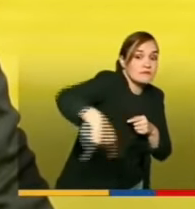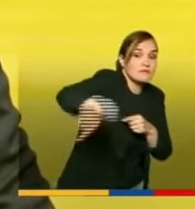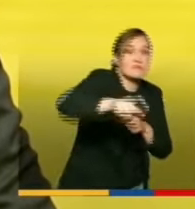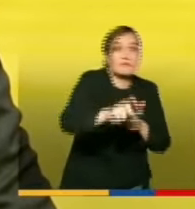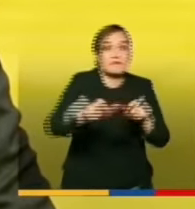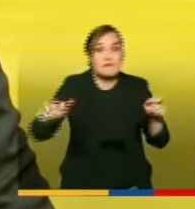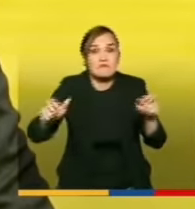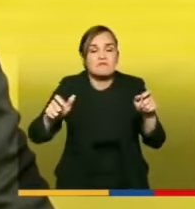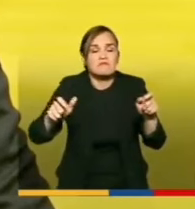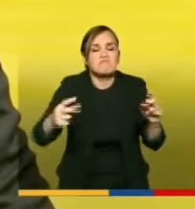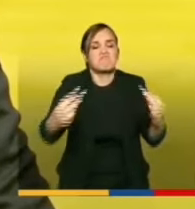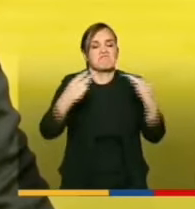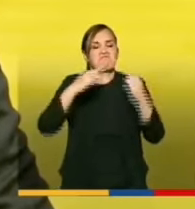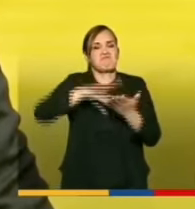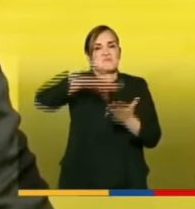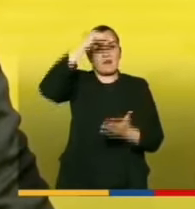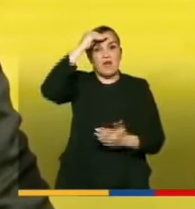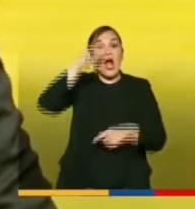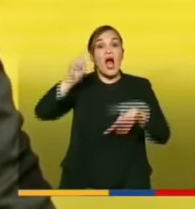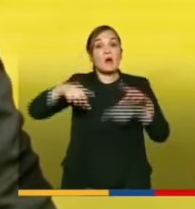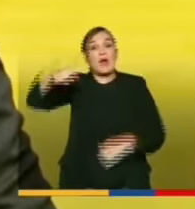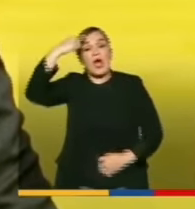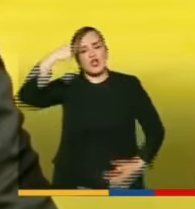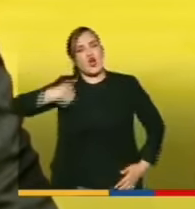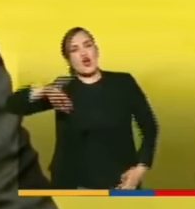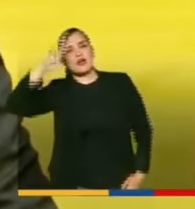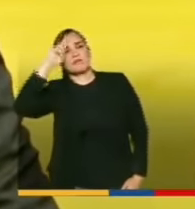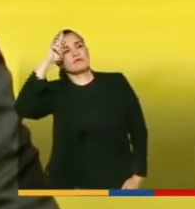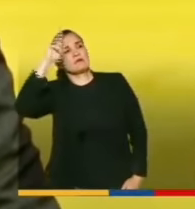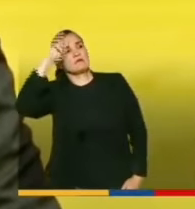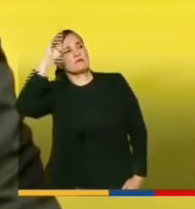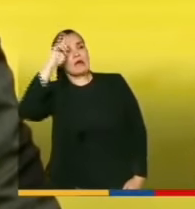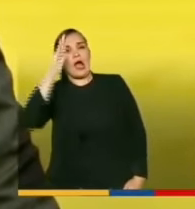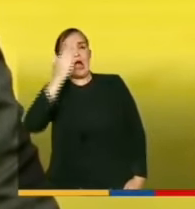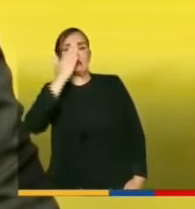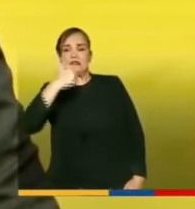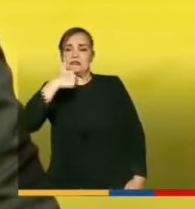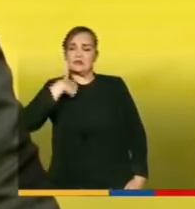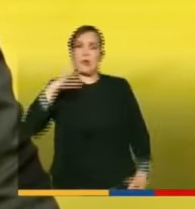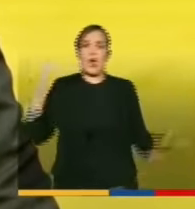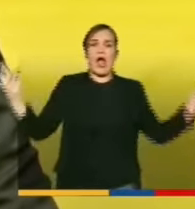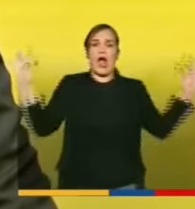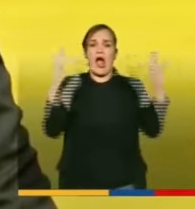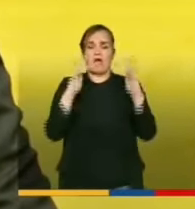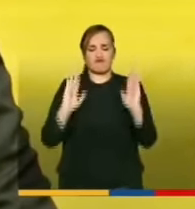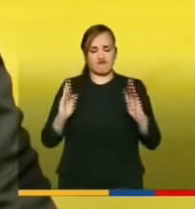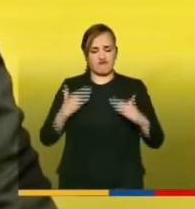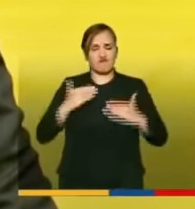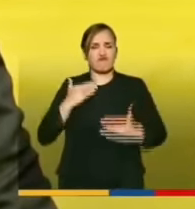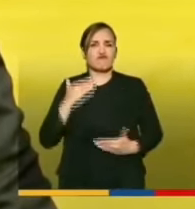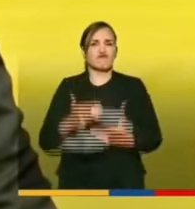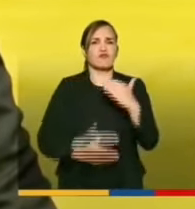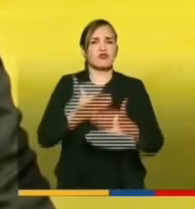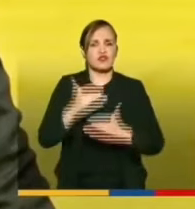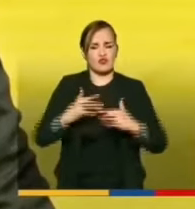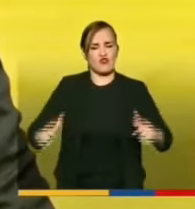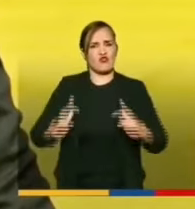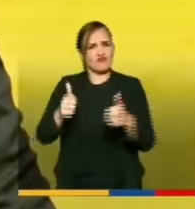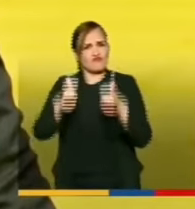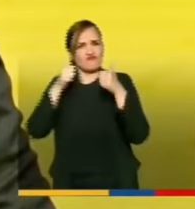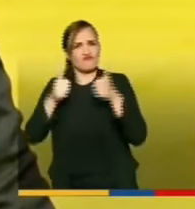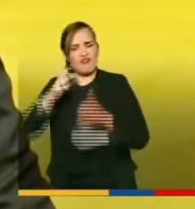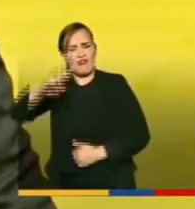cuando se les da la razón se puede bendecir la condición del Congreso